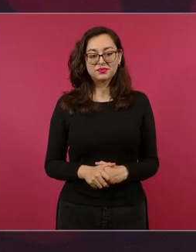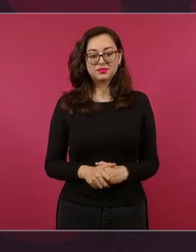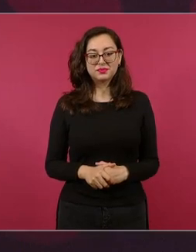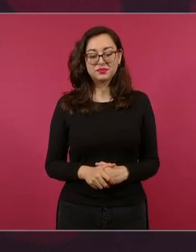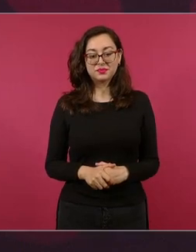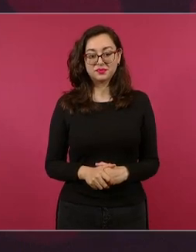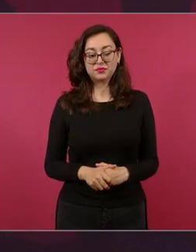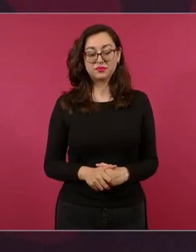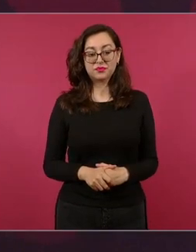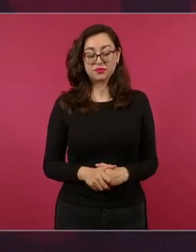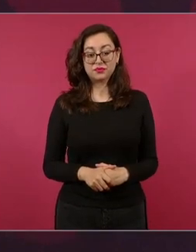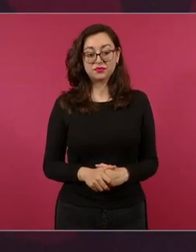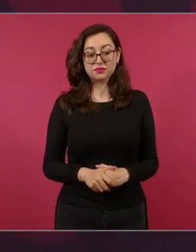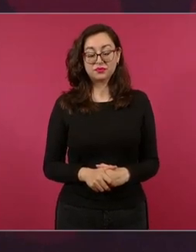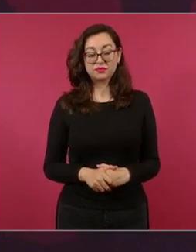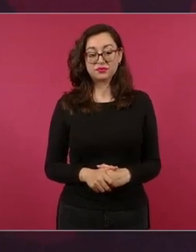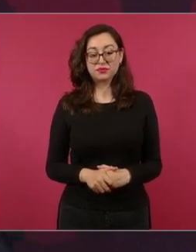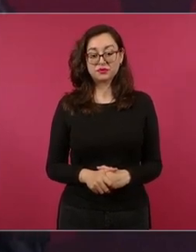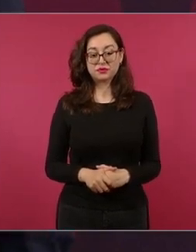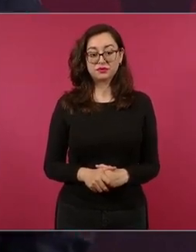por eso lo mejor